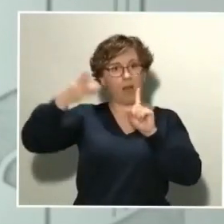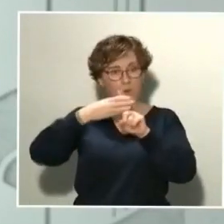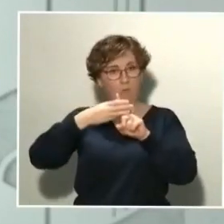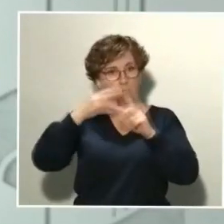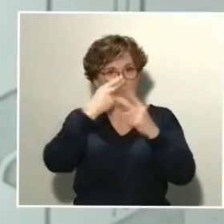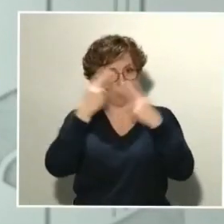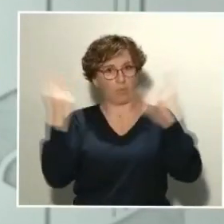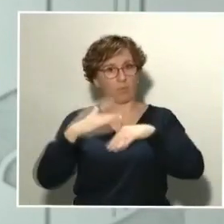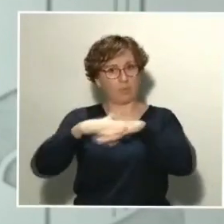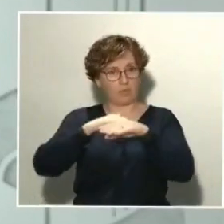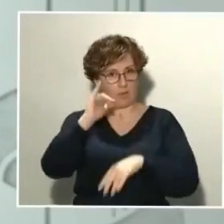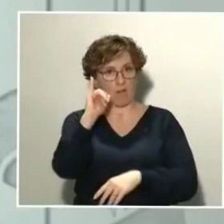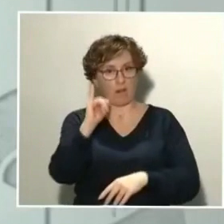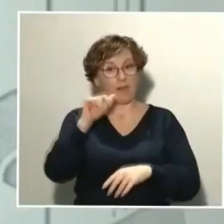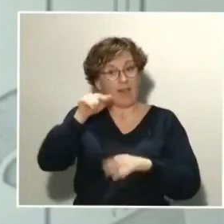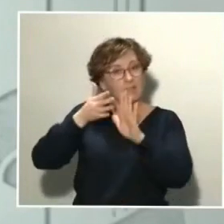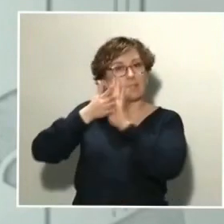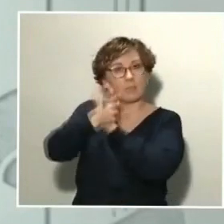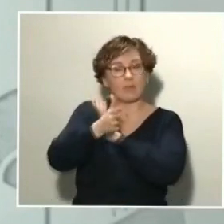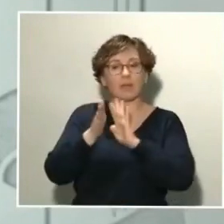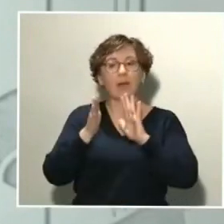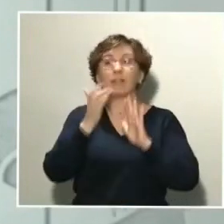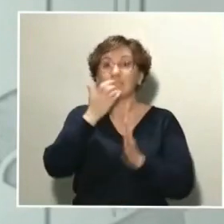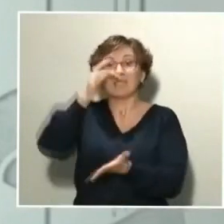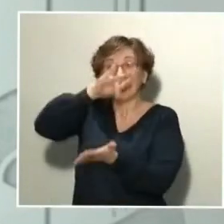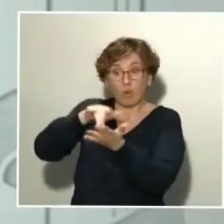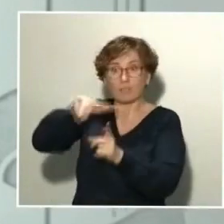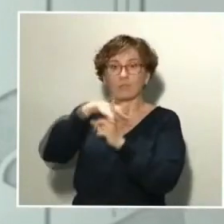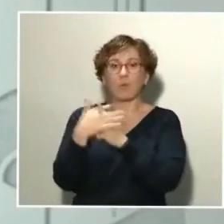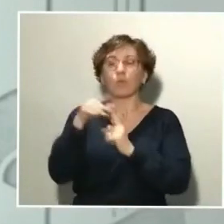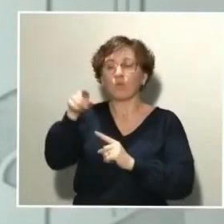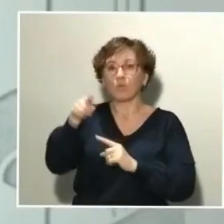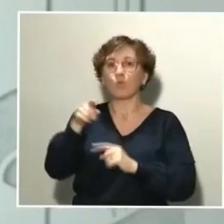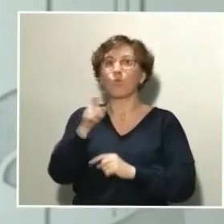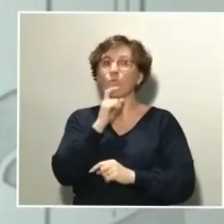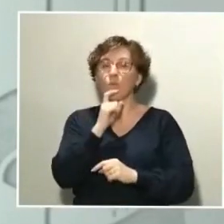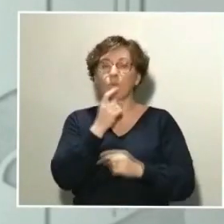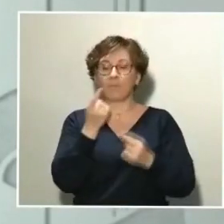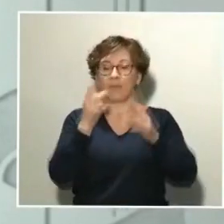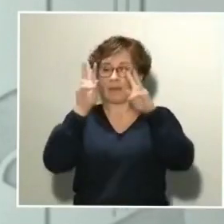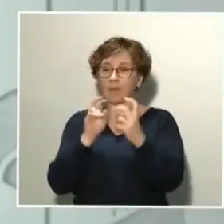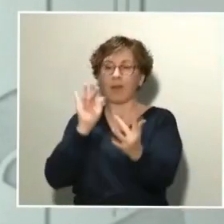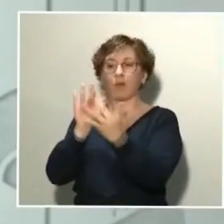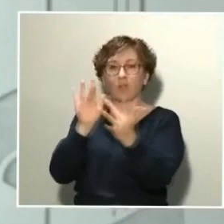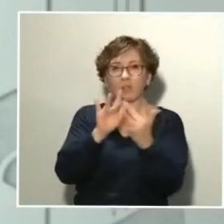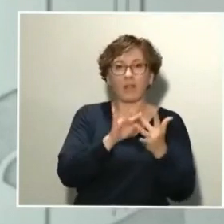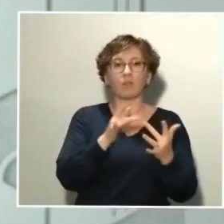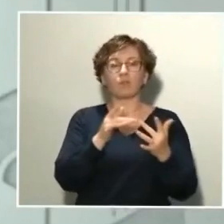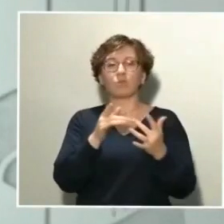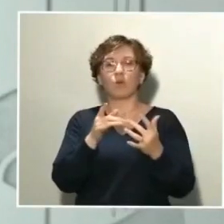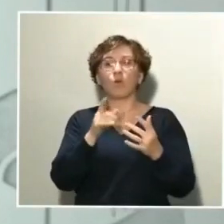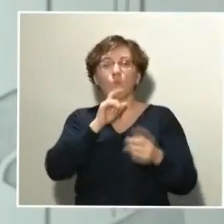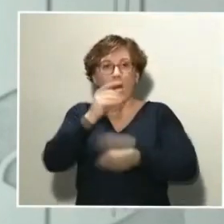punto del brote. El nuevo coronavirus COVID-19 supera ya las 1.000 muertes en España y supera los 20.000 casos positivos,